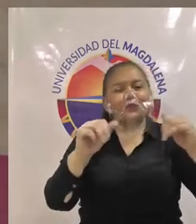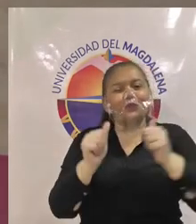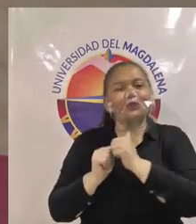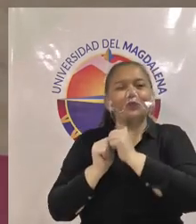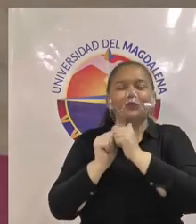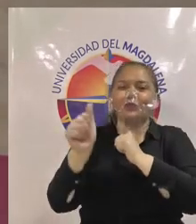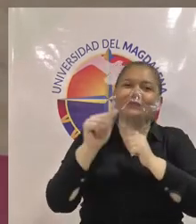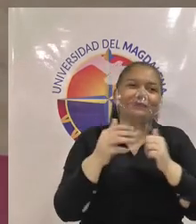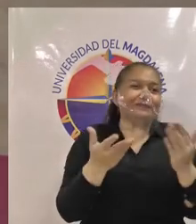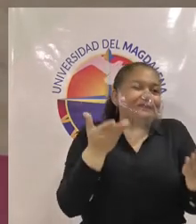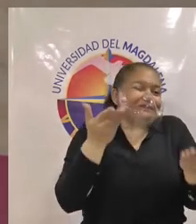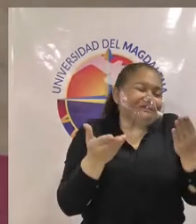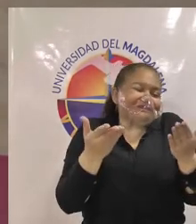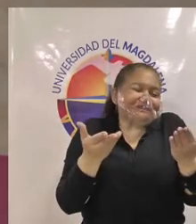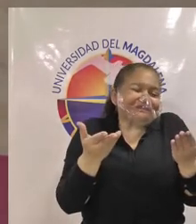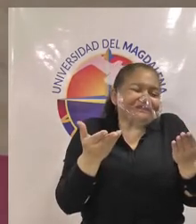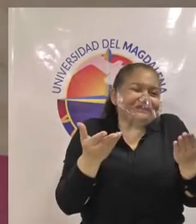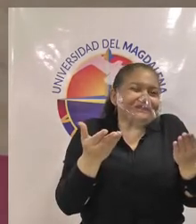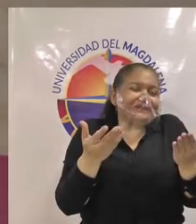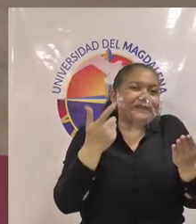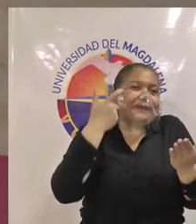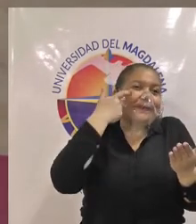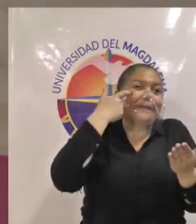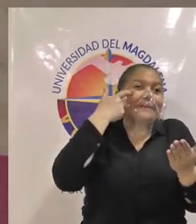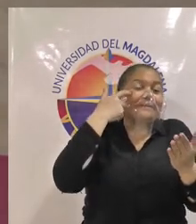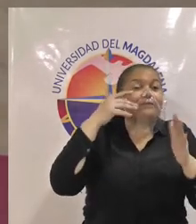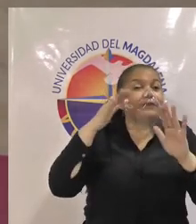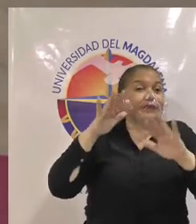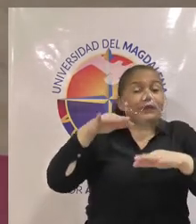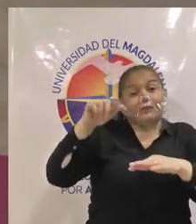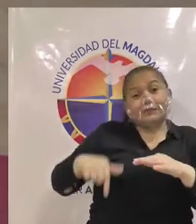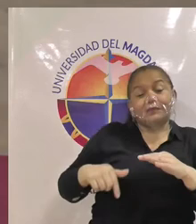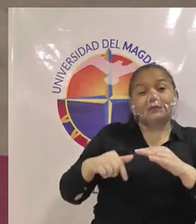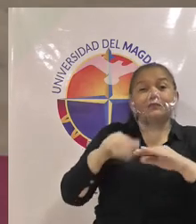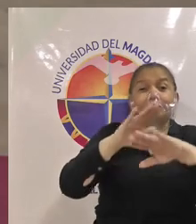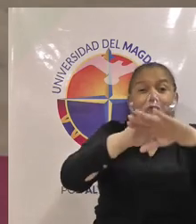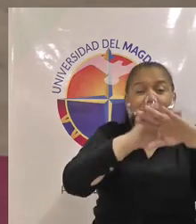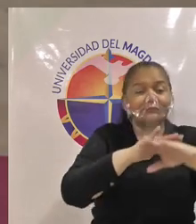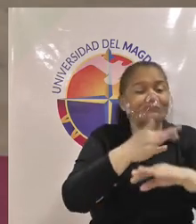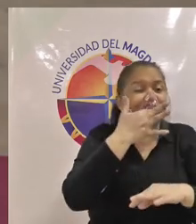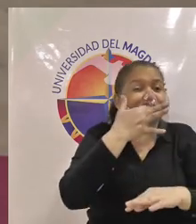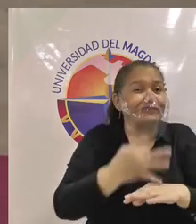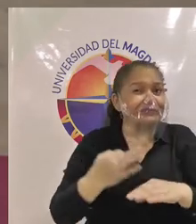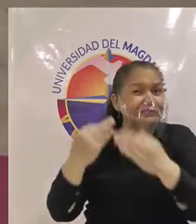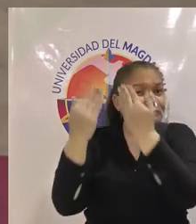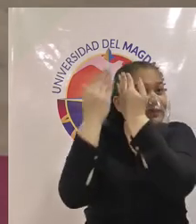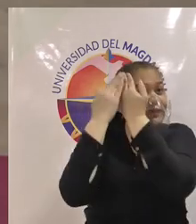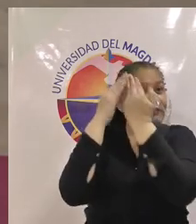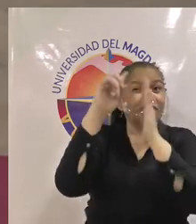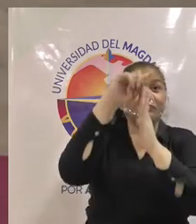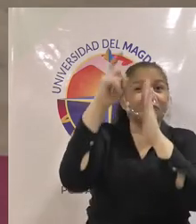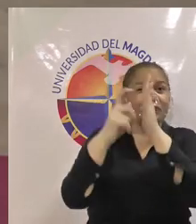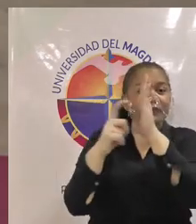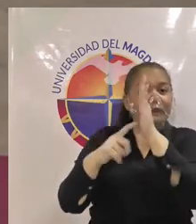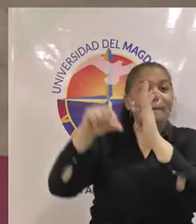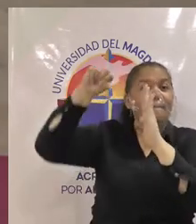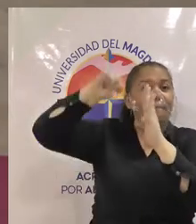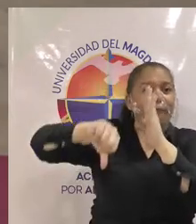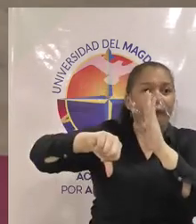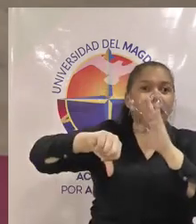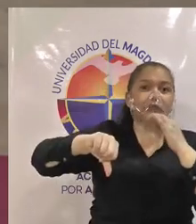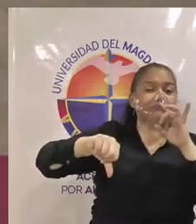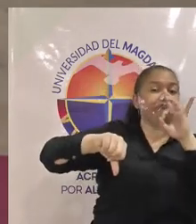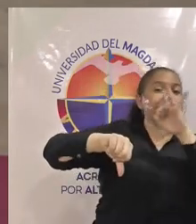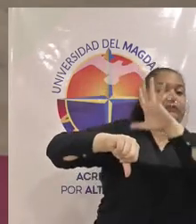no estamos diciendo que ahora la metodología del IFE sea mala sino que si lo colocamos en una balanza el mismo